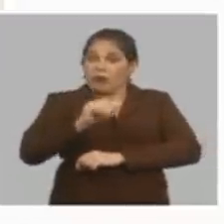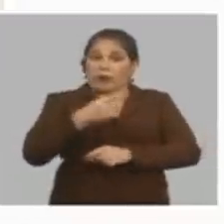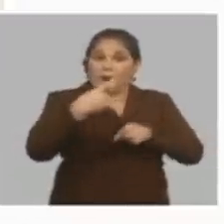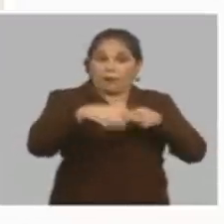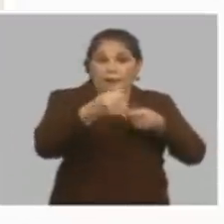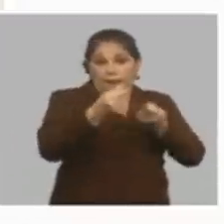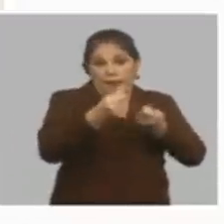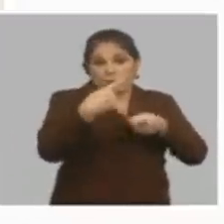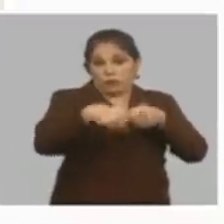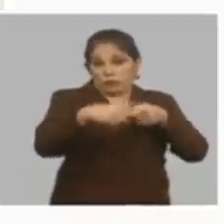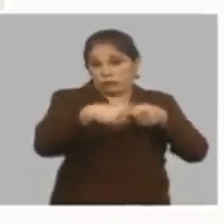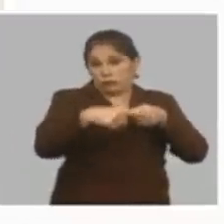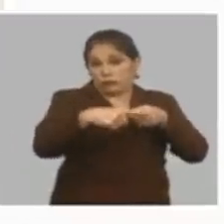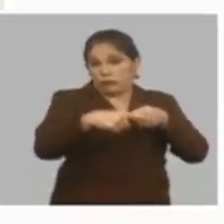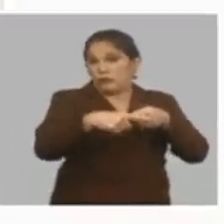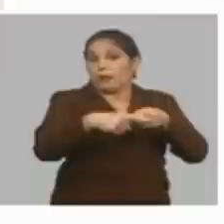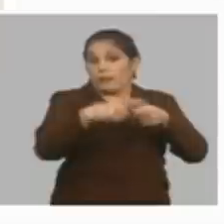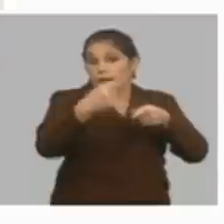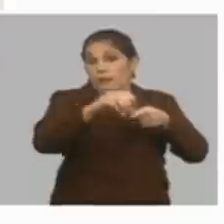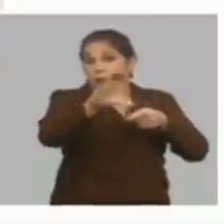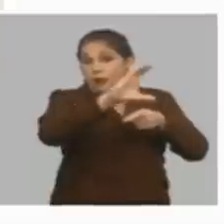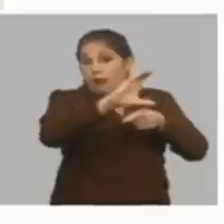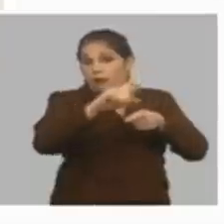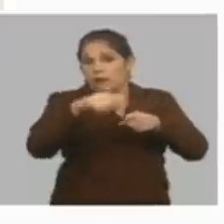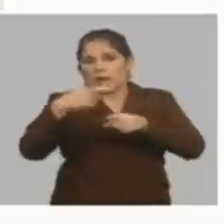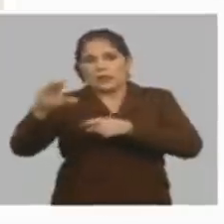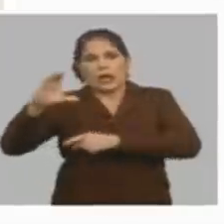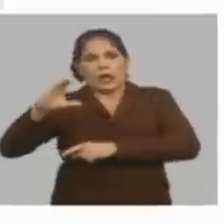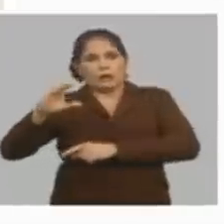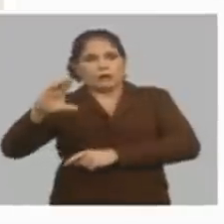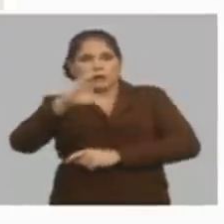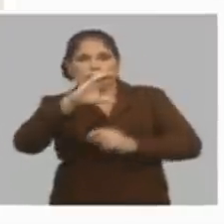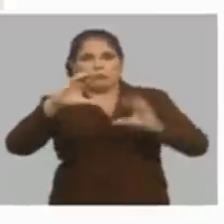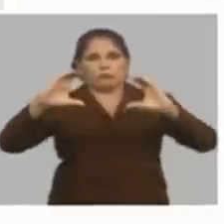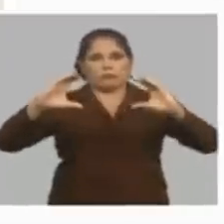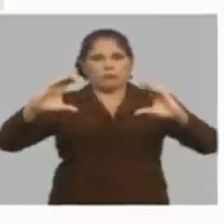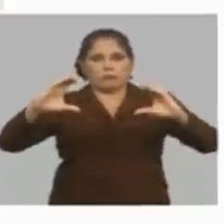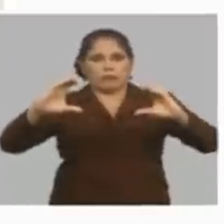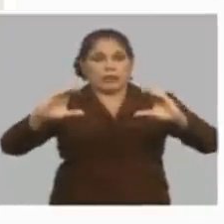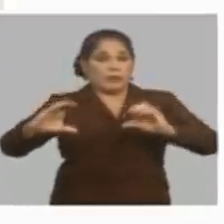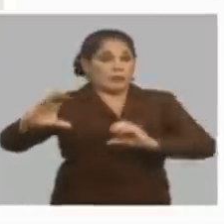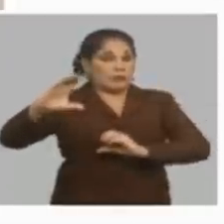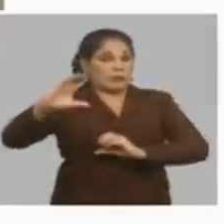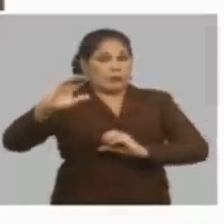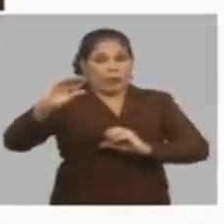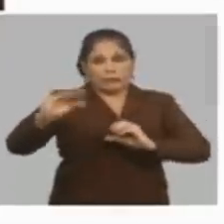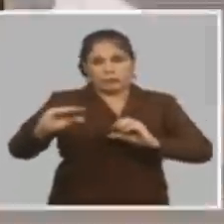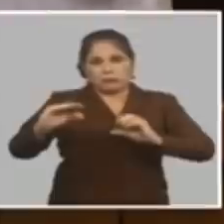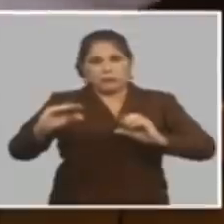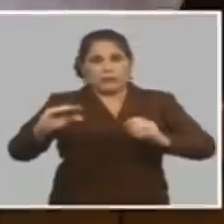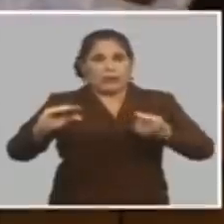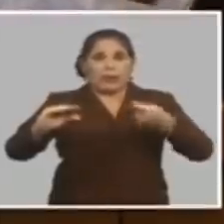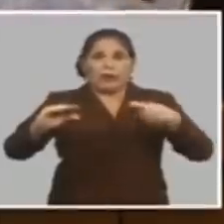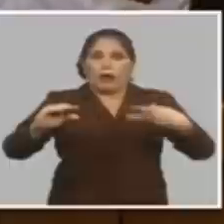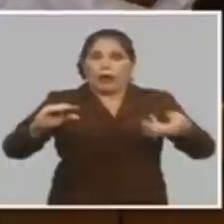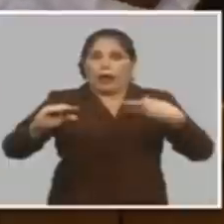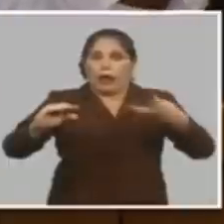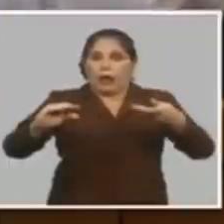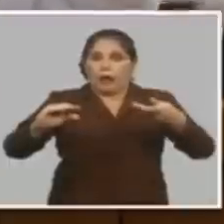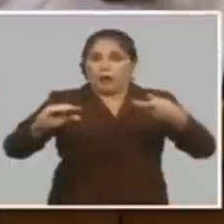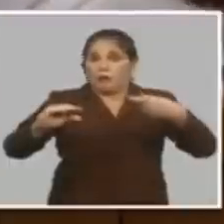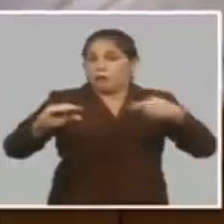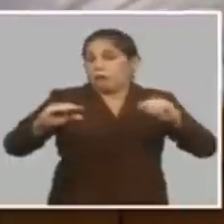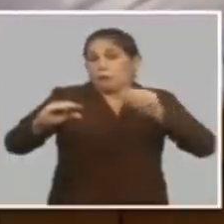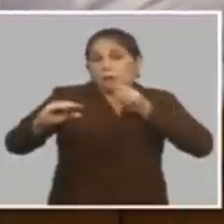salario el análisis no es completo y si el incremento de salario es más chiquito que el incremento de los